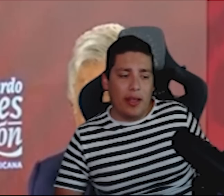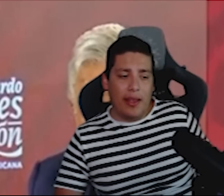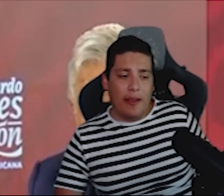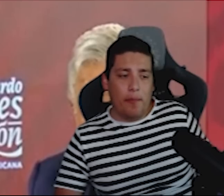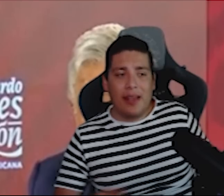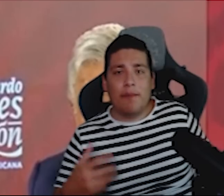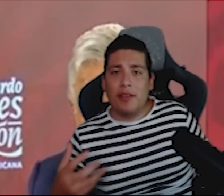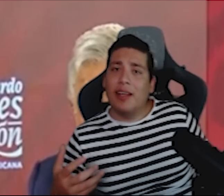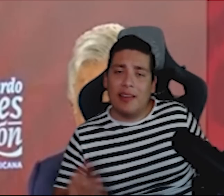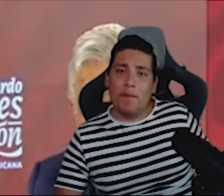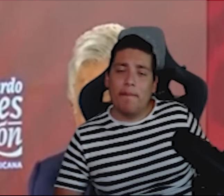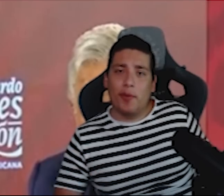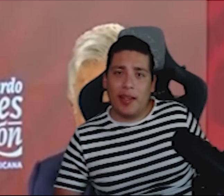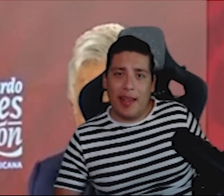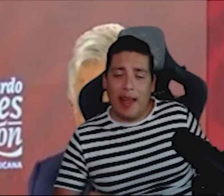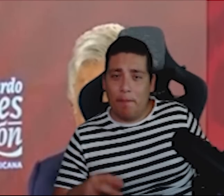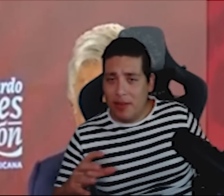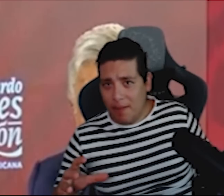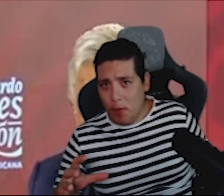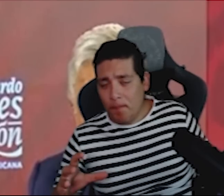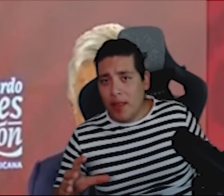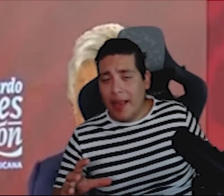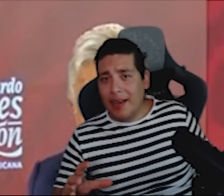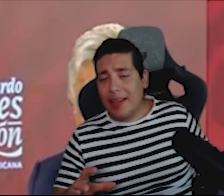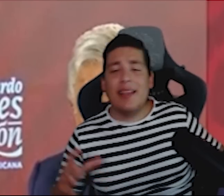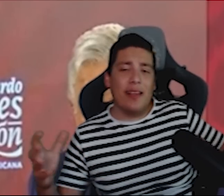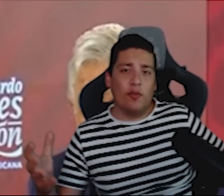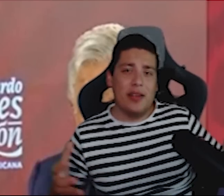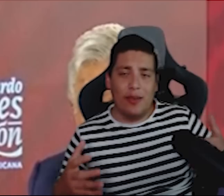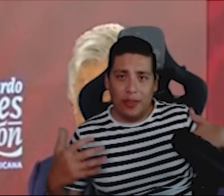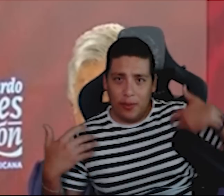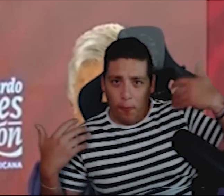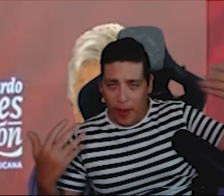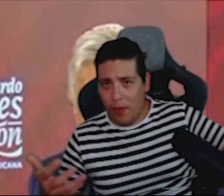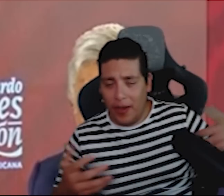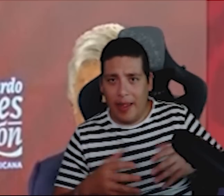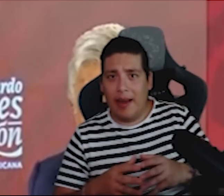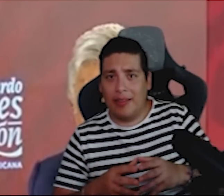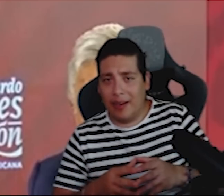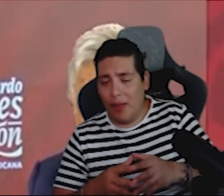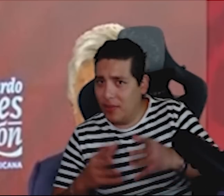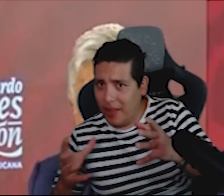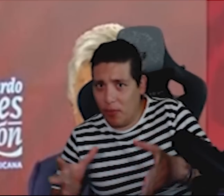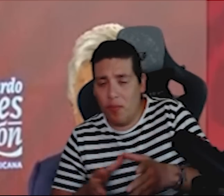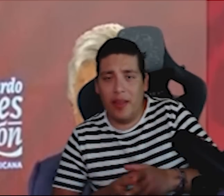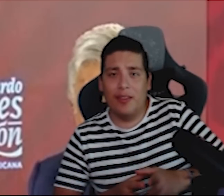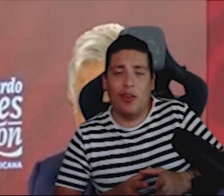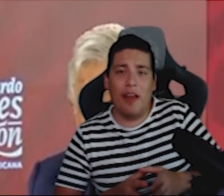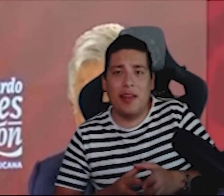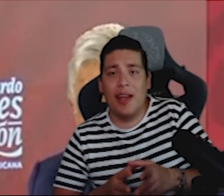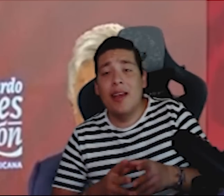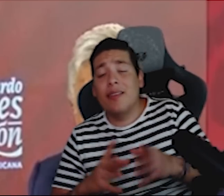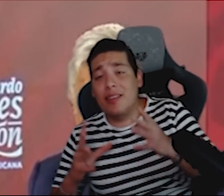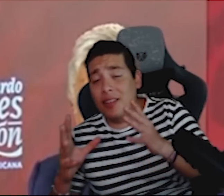lo que me hace pensar también porque al principio eran 15 los mineros que sufrieron el atercado este derrumbe